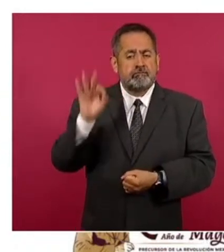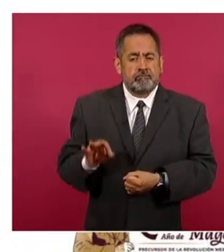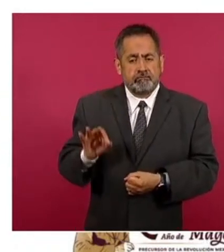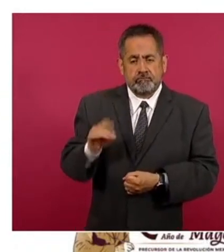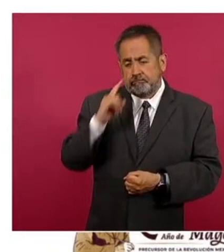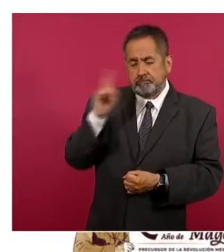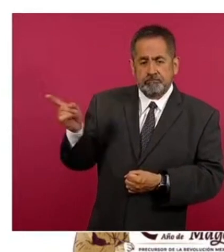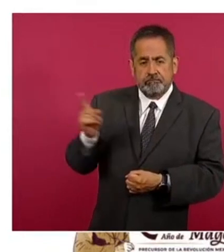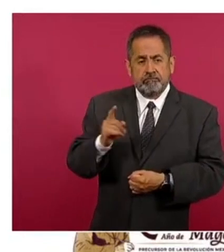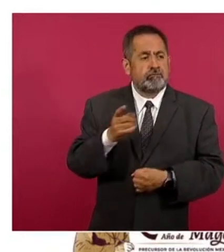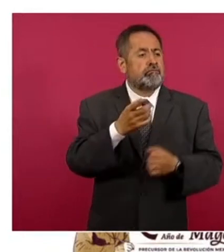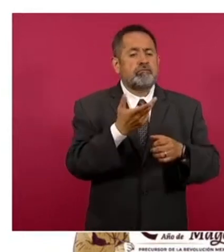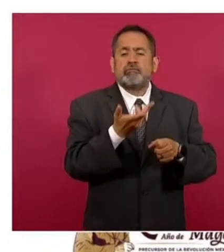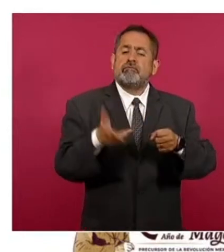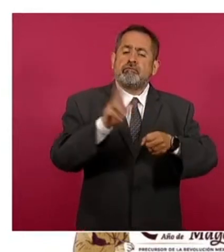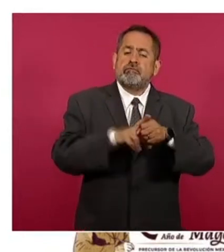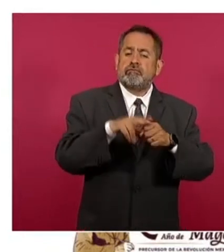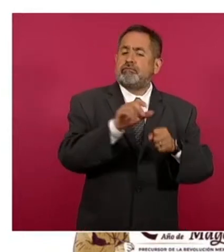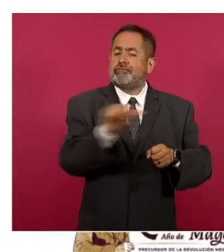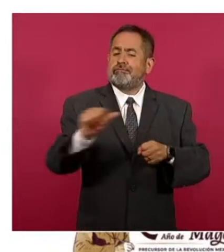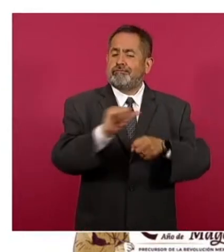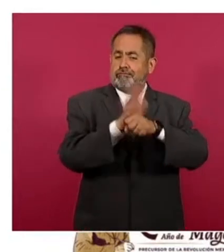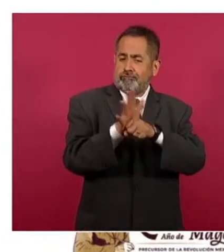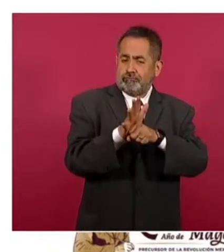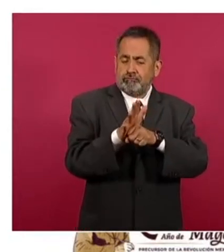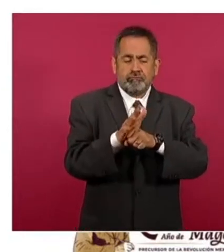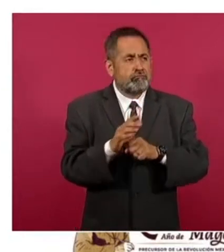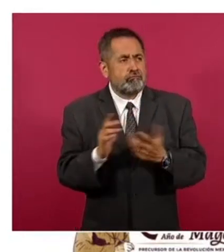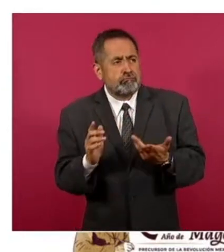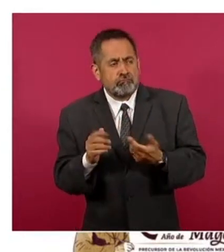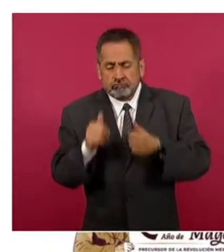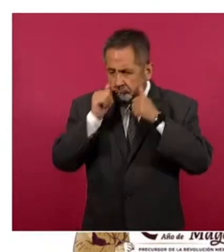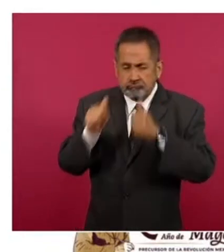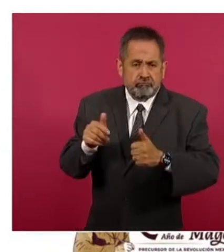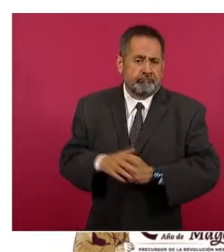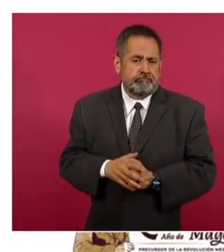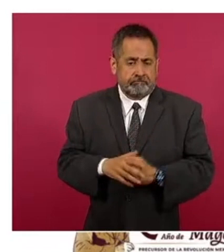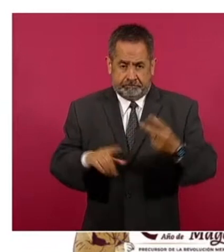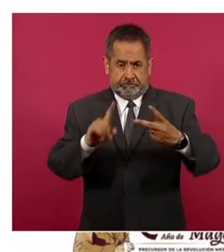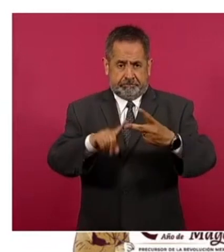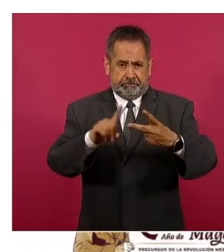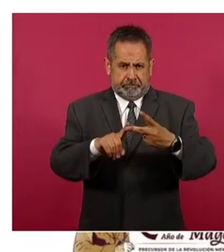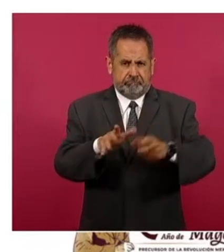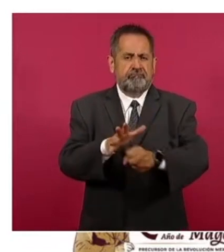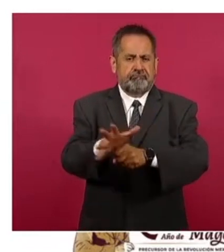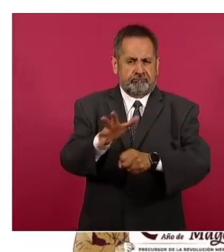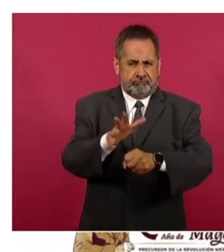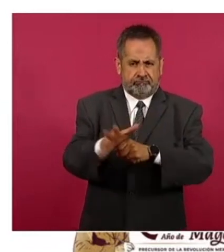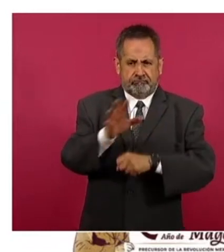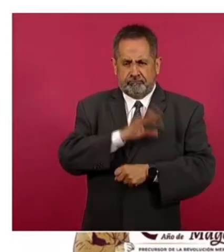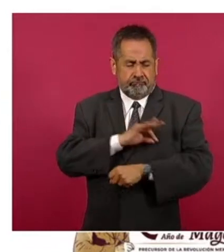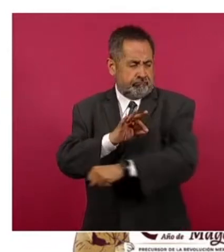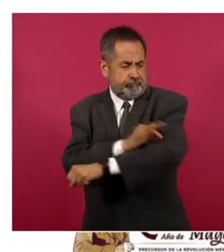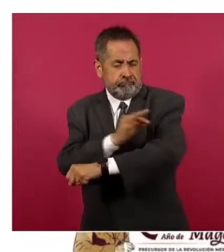las unidades COVID. Tenemos una alta capacidad de respuesta. Alta cobertura de vacunación. En población adulta hemos